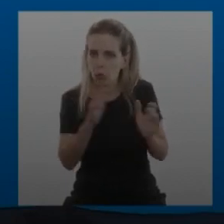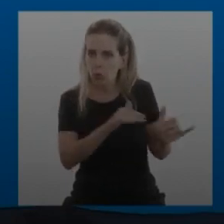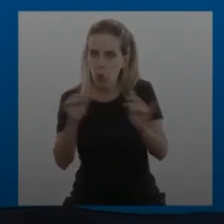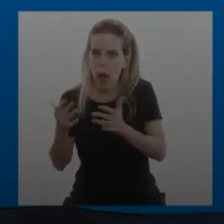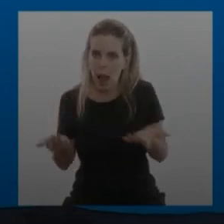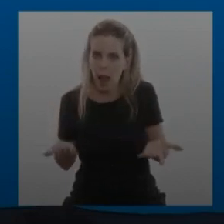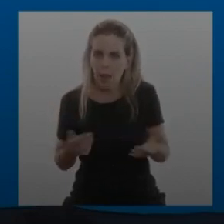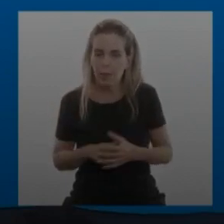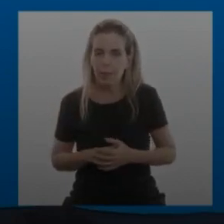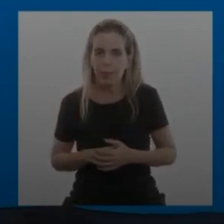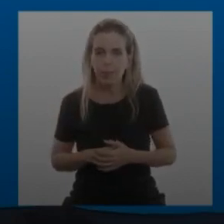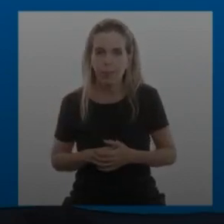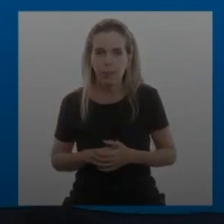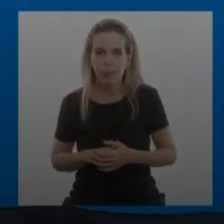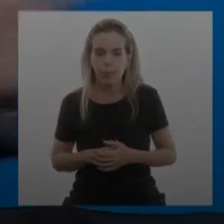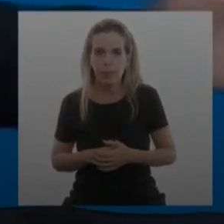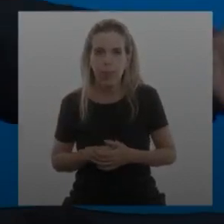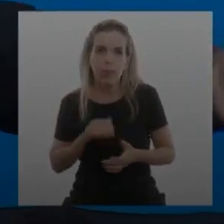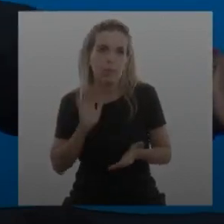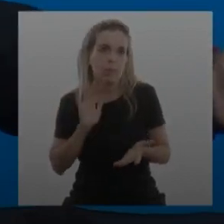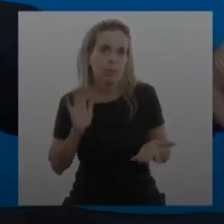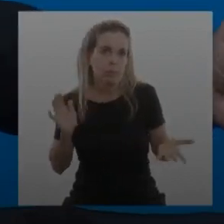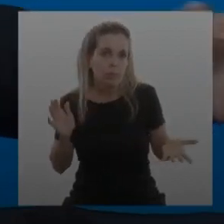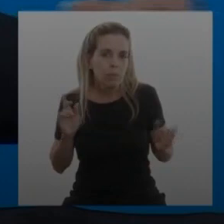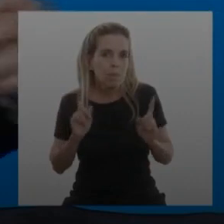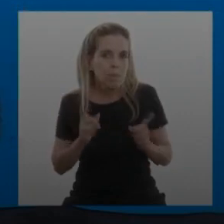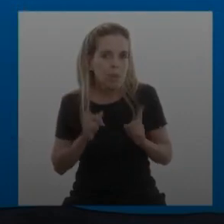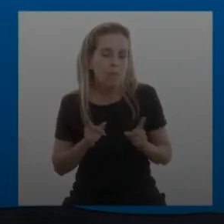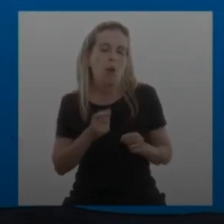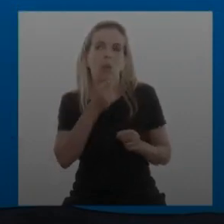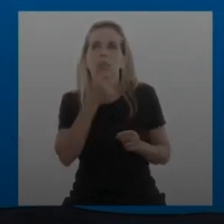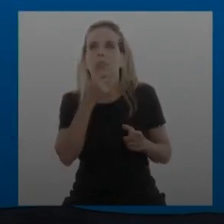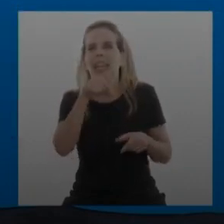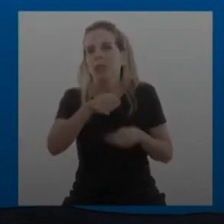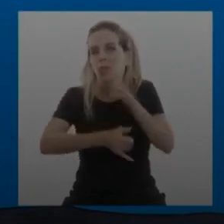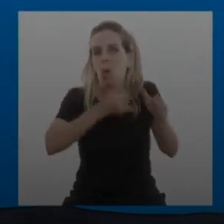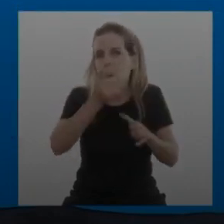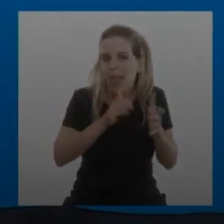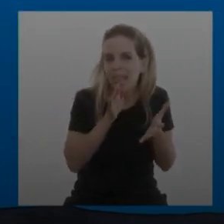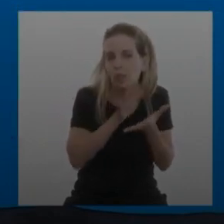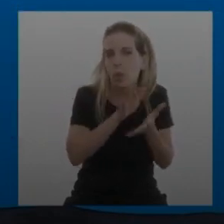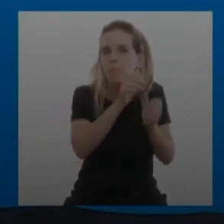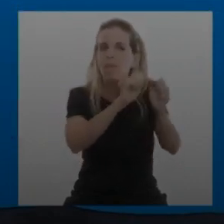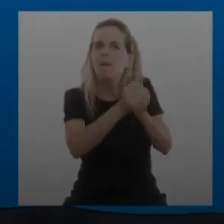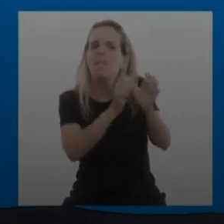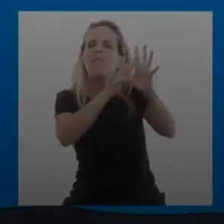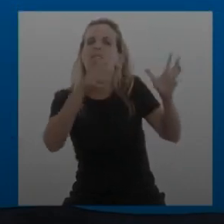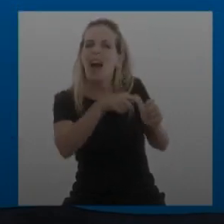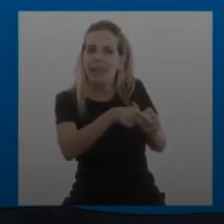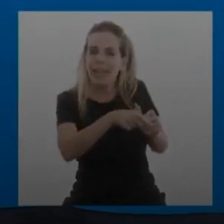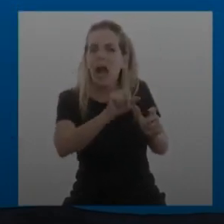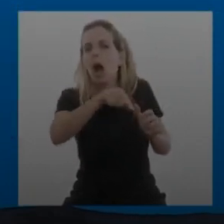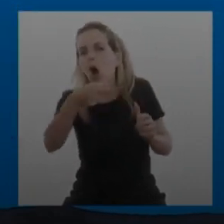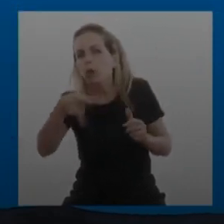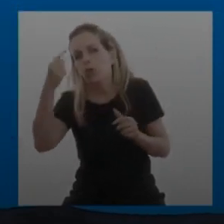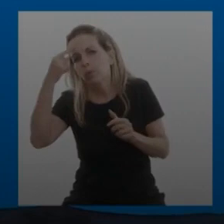cuento la experiencia que acabo de vivir de la industria textil porque es aplicable a muchos otros sectores también a los